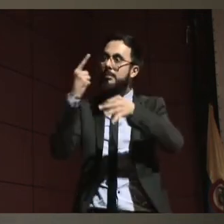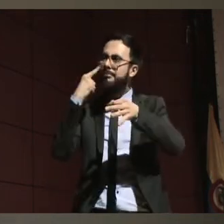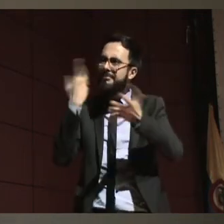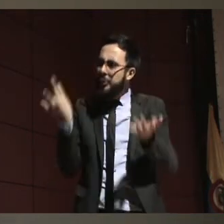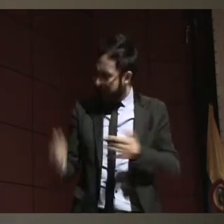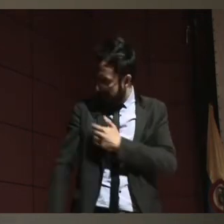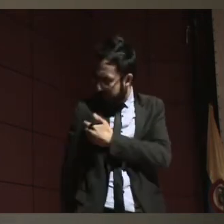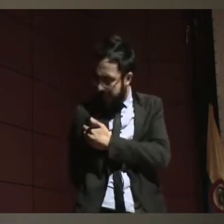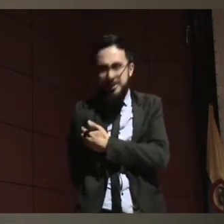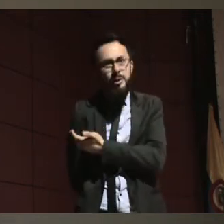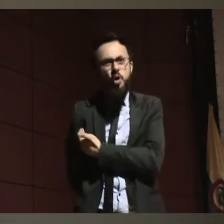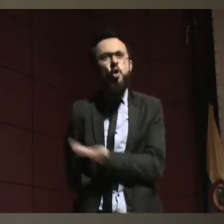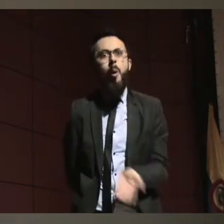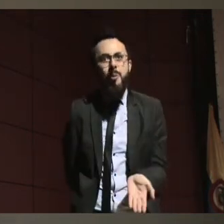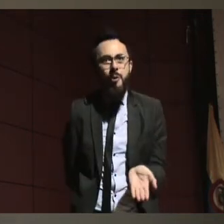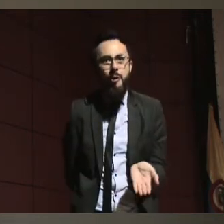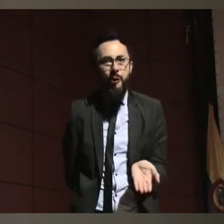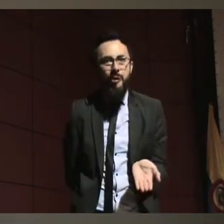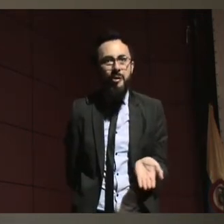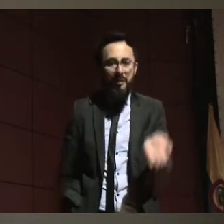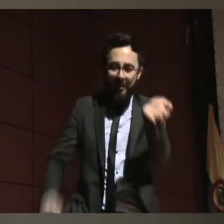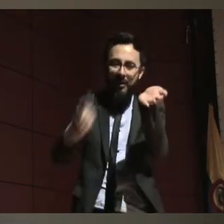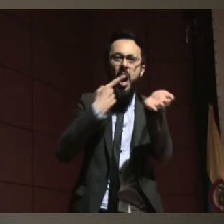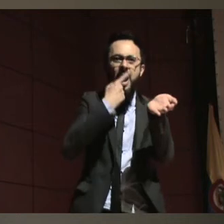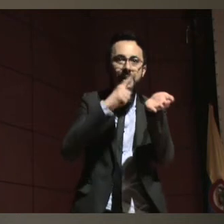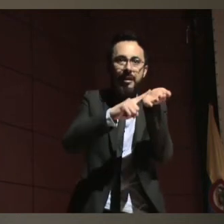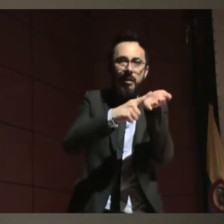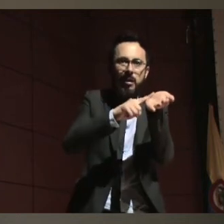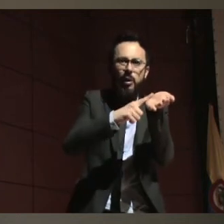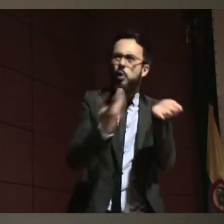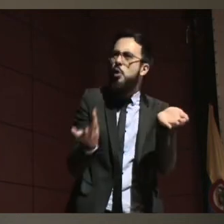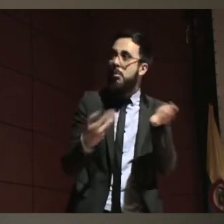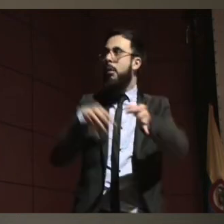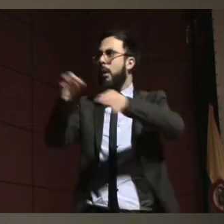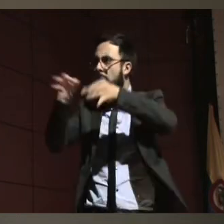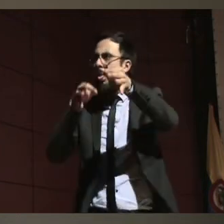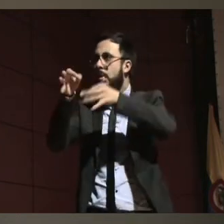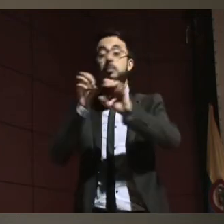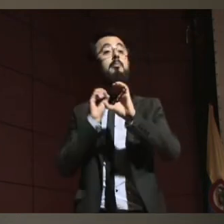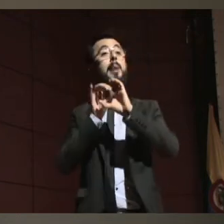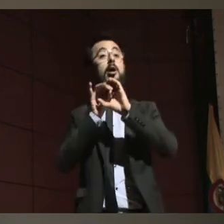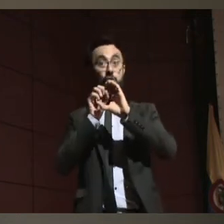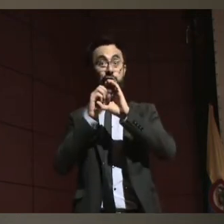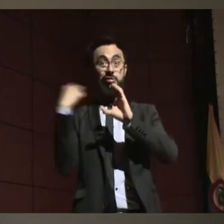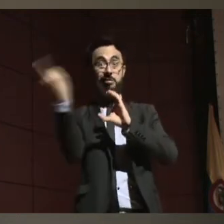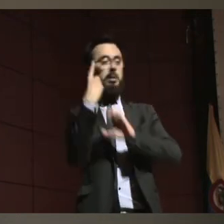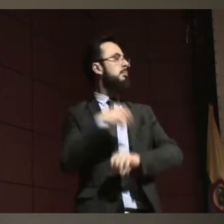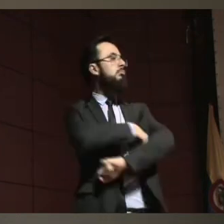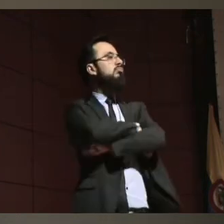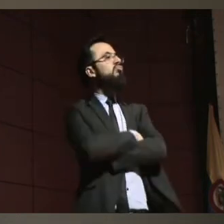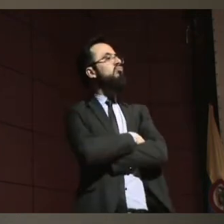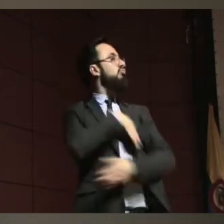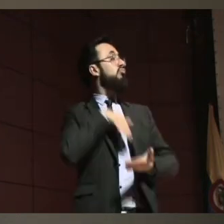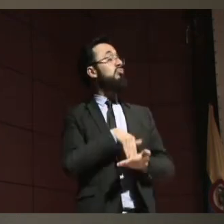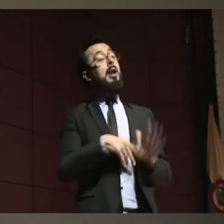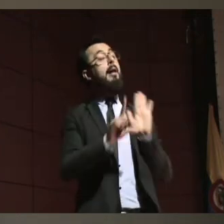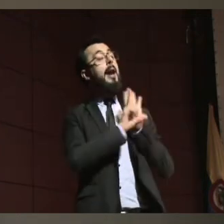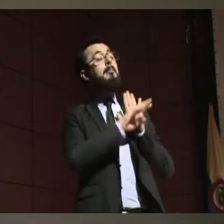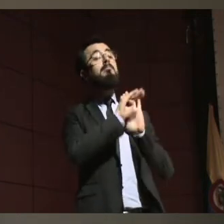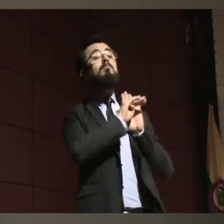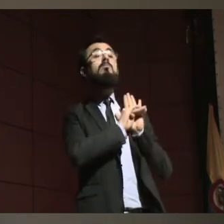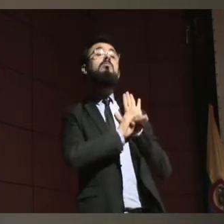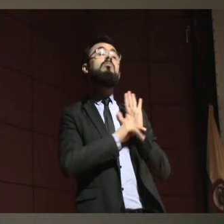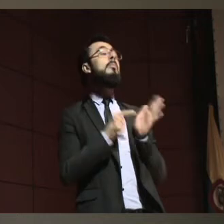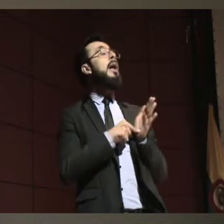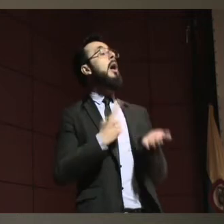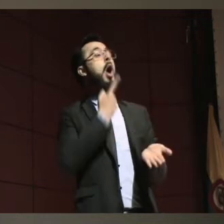desde todos los aspectos y las instituciones, y no lo hemos logrado. O sea, es muy difícil.